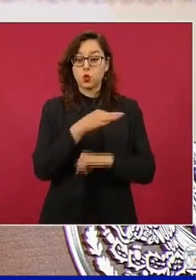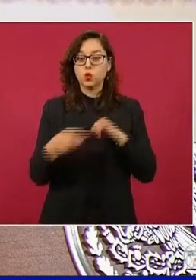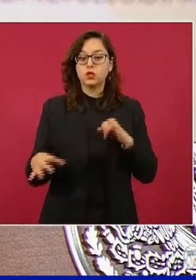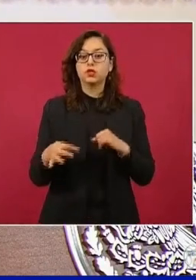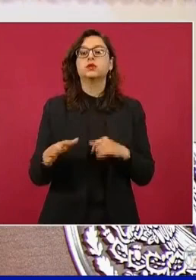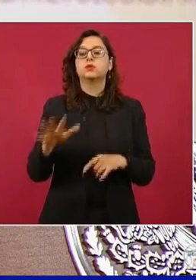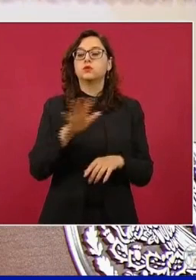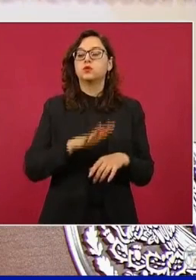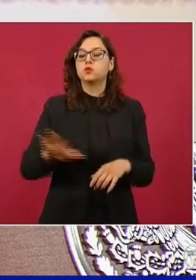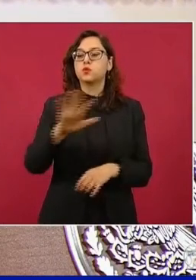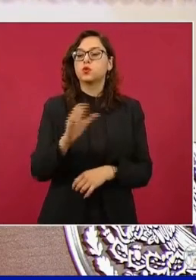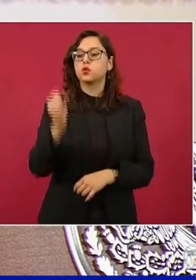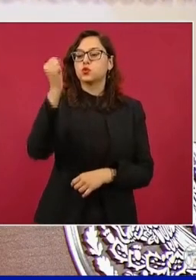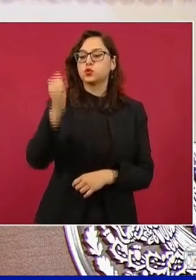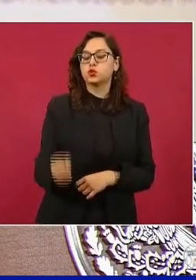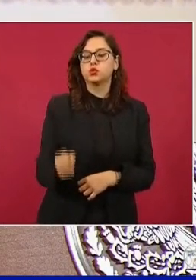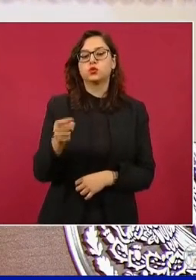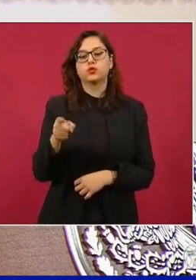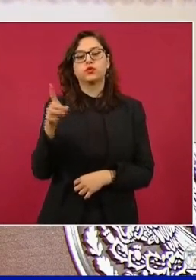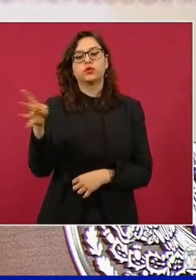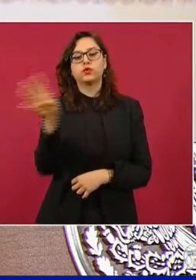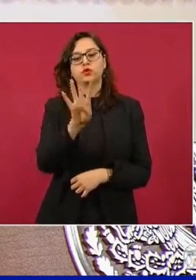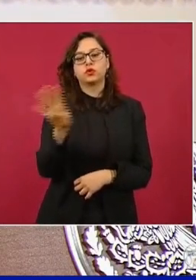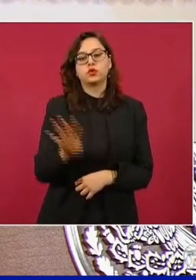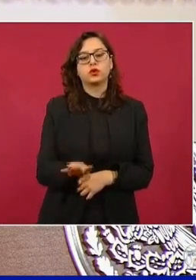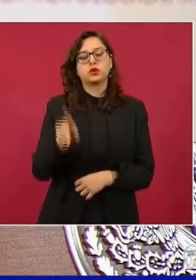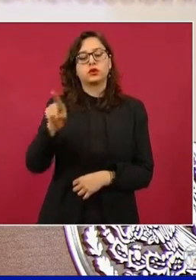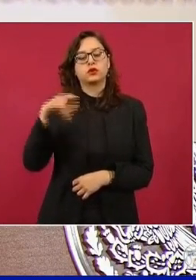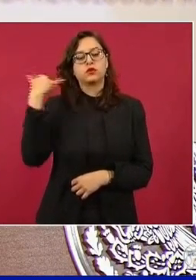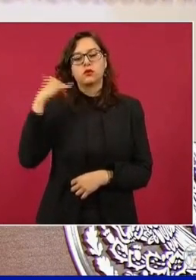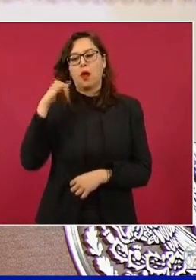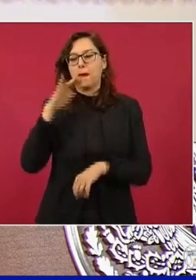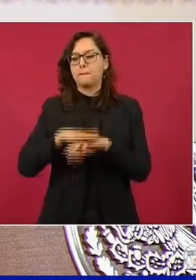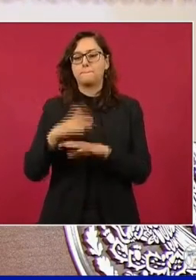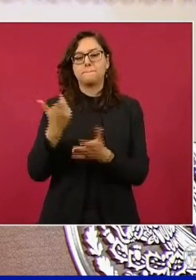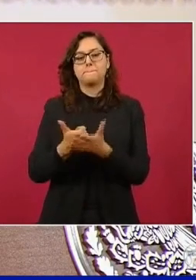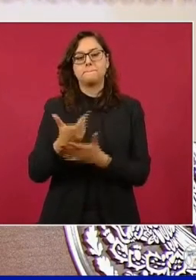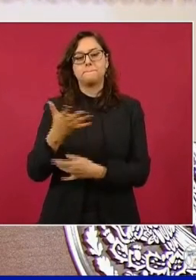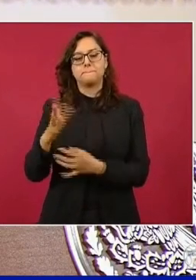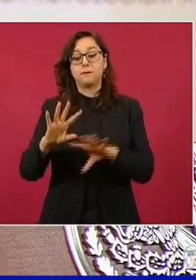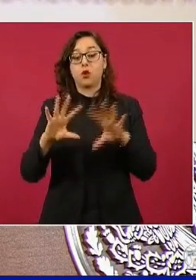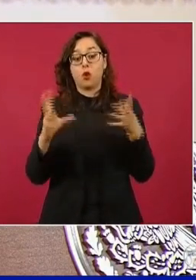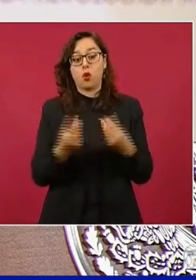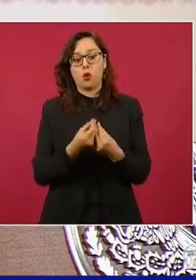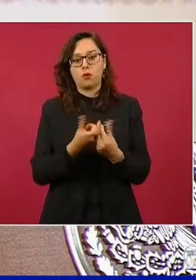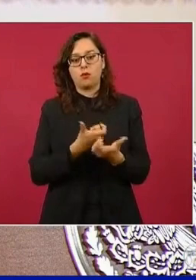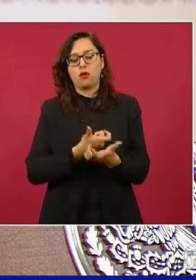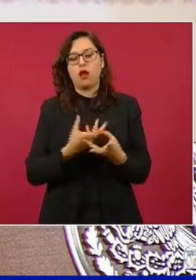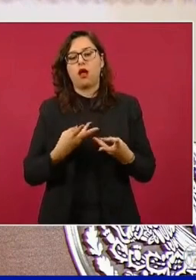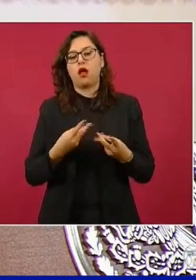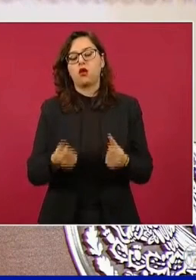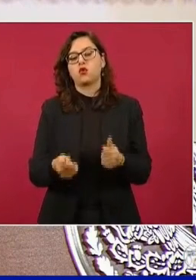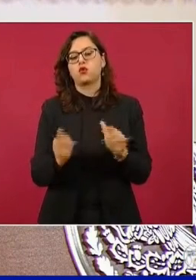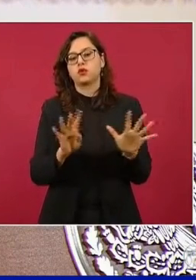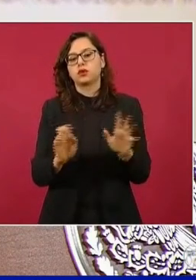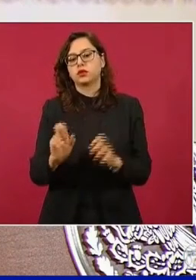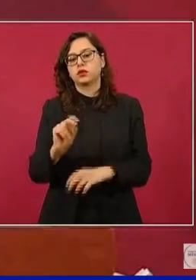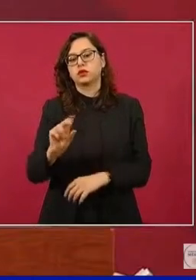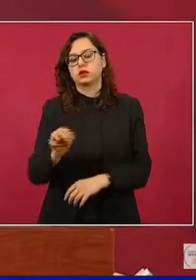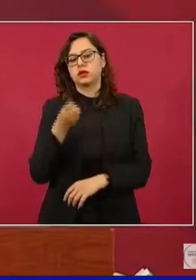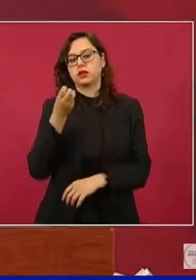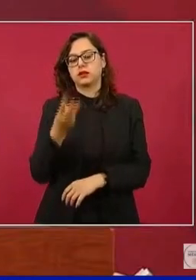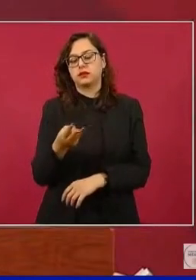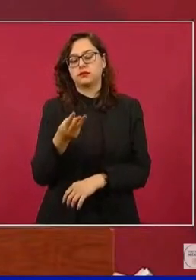sureste, Soriana, Hiper, en Mérida, Yucatán, la opción más cara, 983 pesos con 20 centavos,